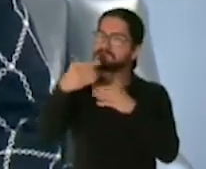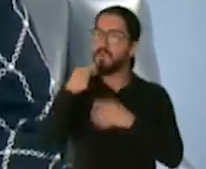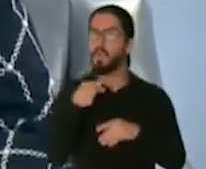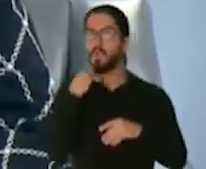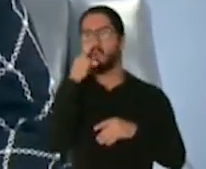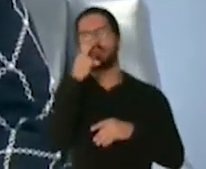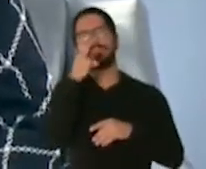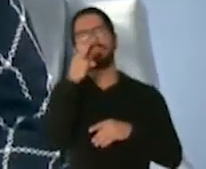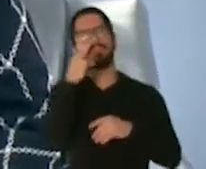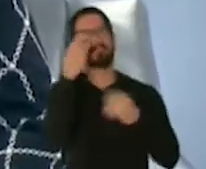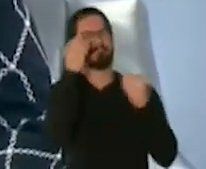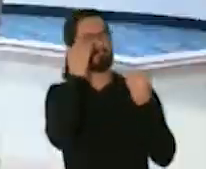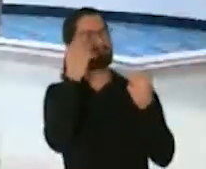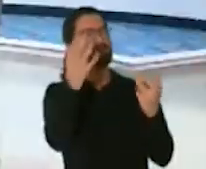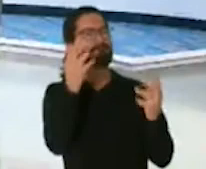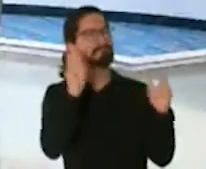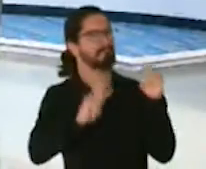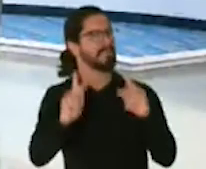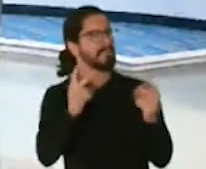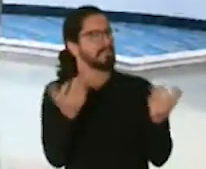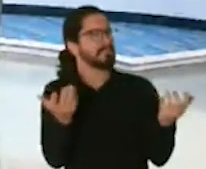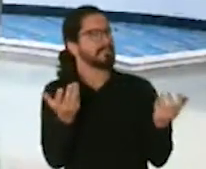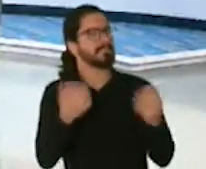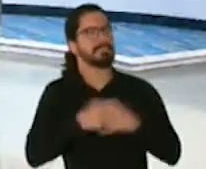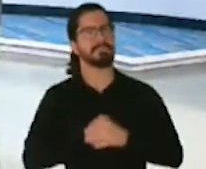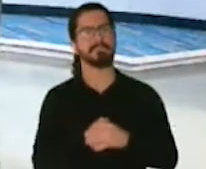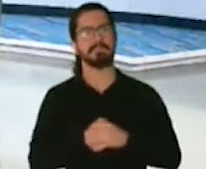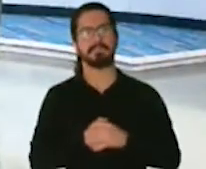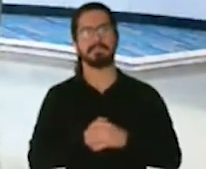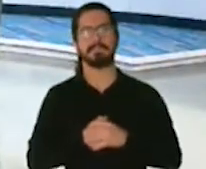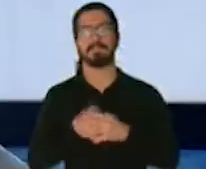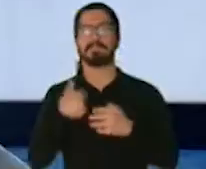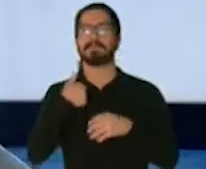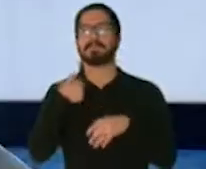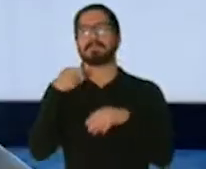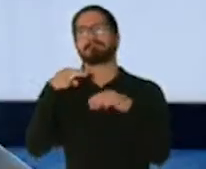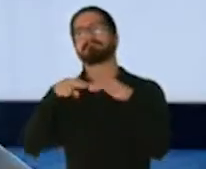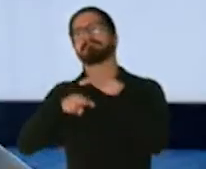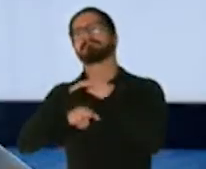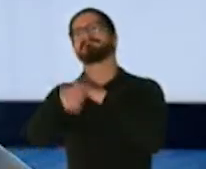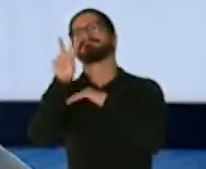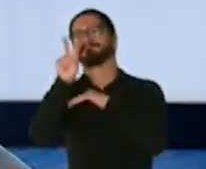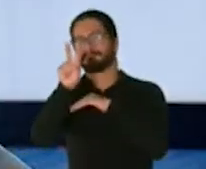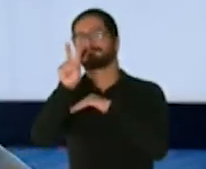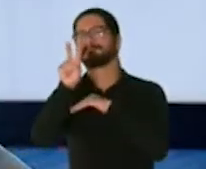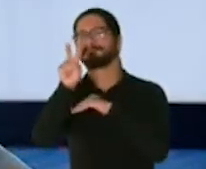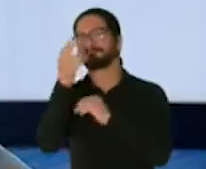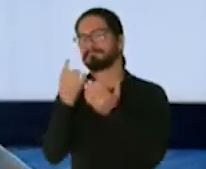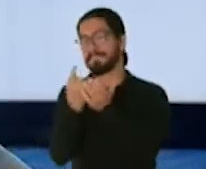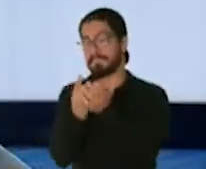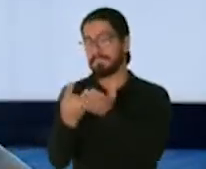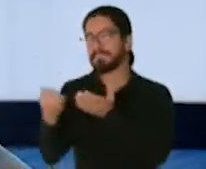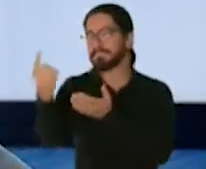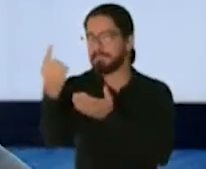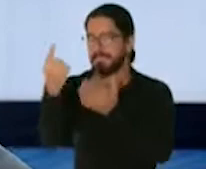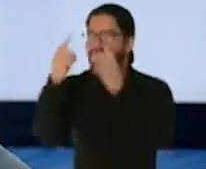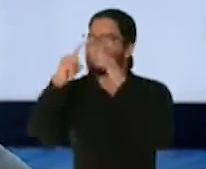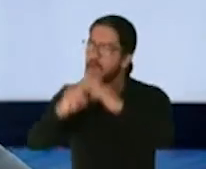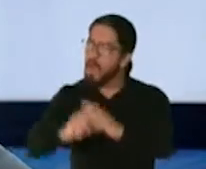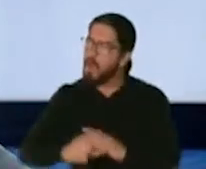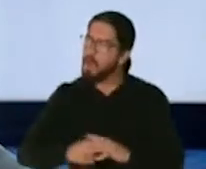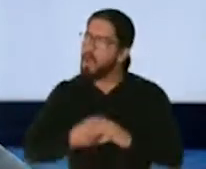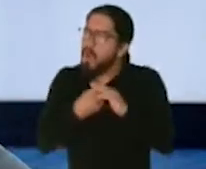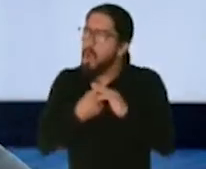mensaje para todas las personas que lo están escuchando hoy? Yo vislumbro que en algún momento en la semana que viene ya se comenzará la distribución y la